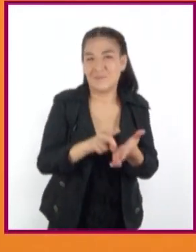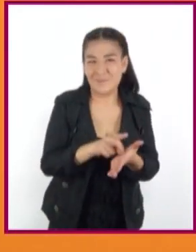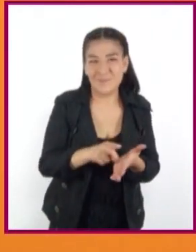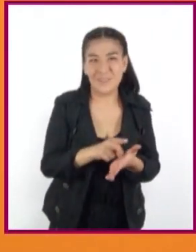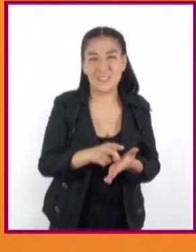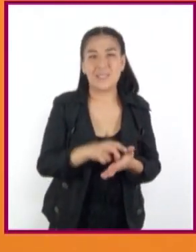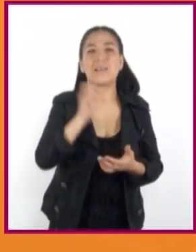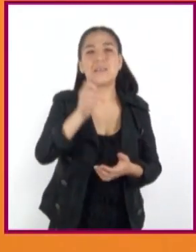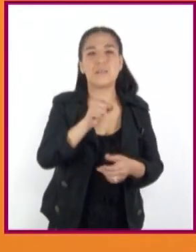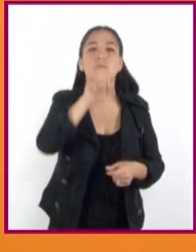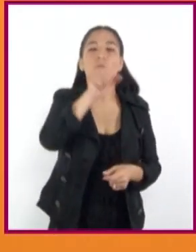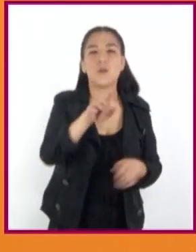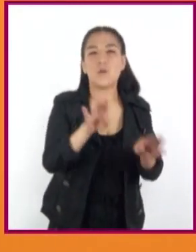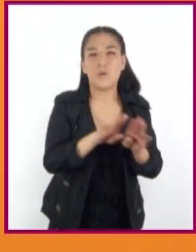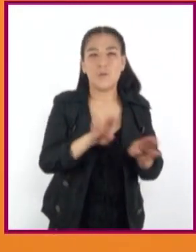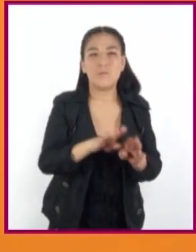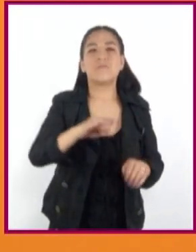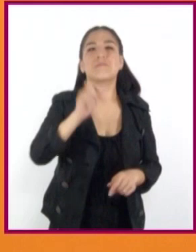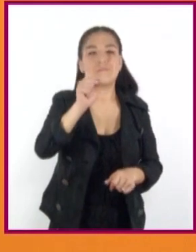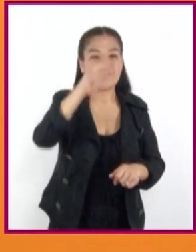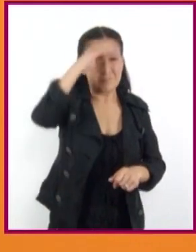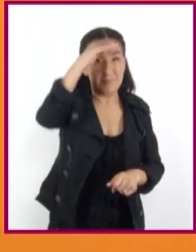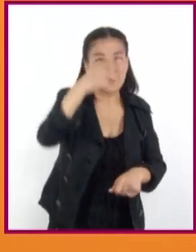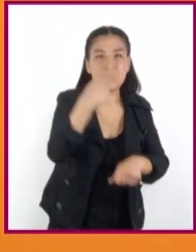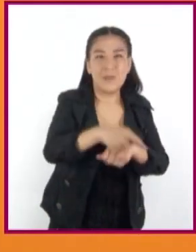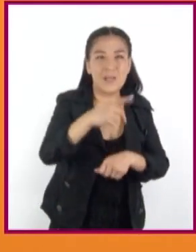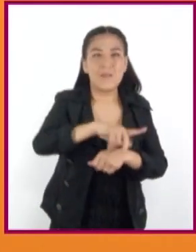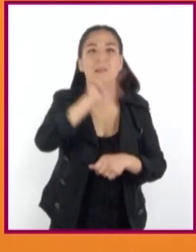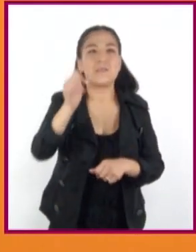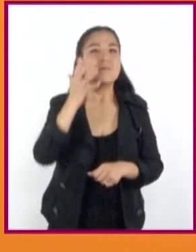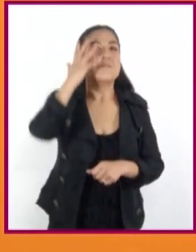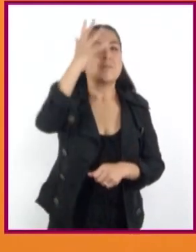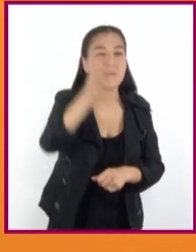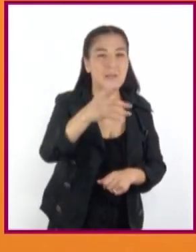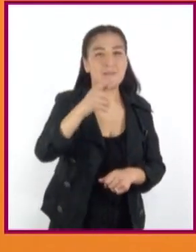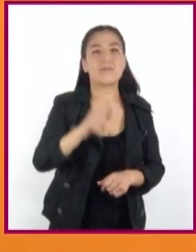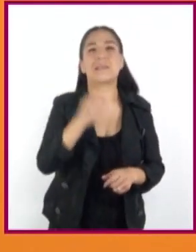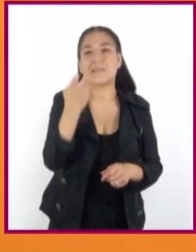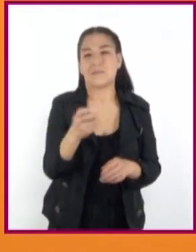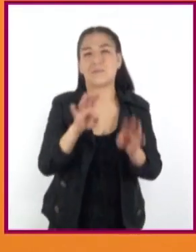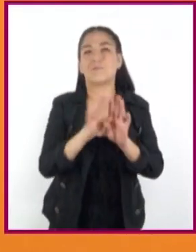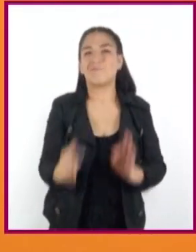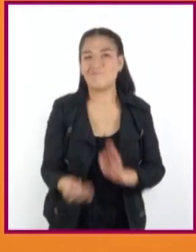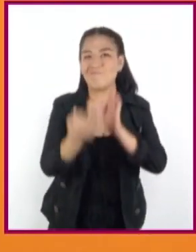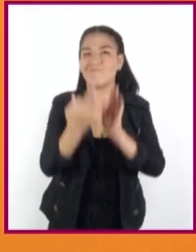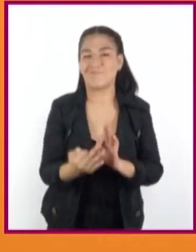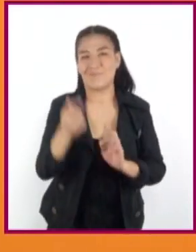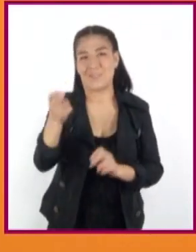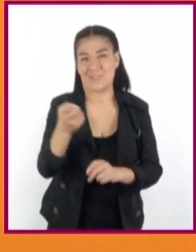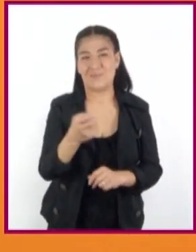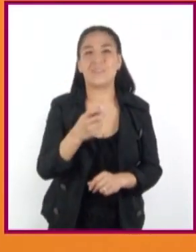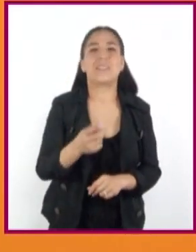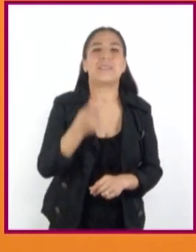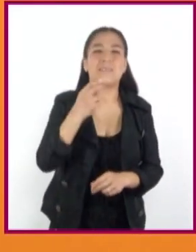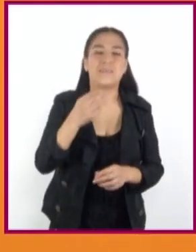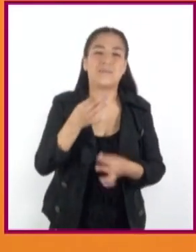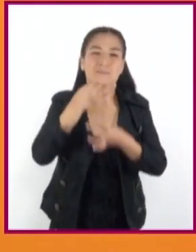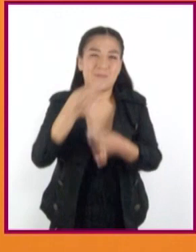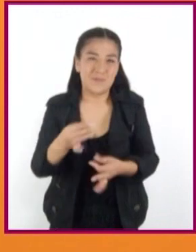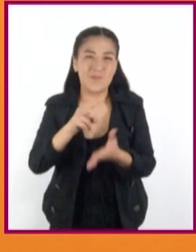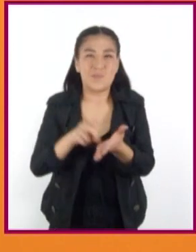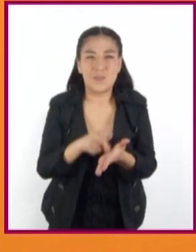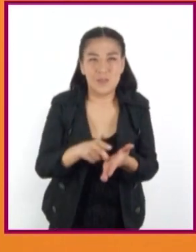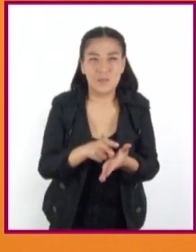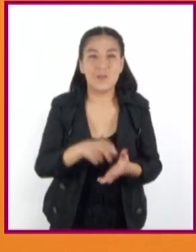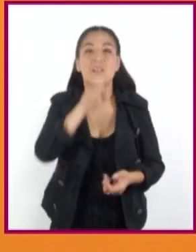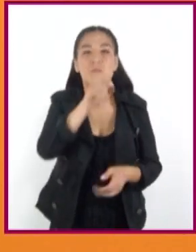y considerar los factores de riesgo que pueden hacernos vulnerables a enfrentar las adicciones. No obstante, hay